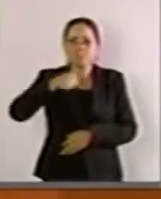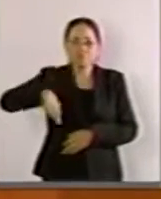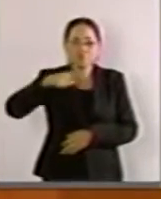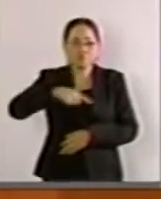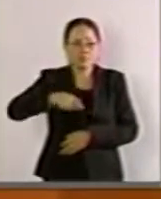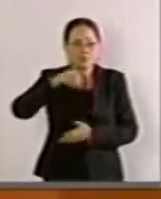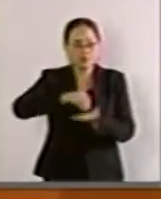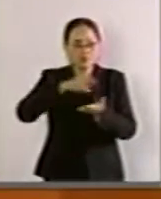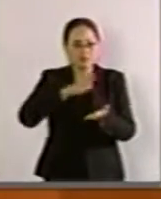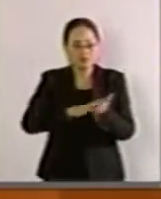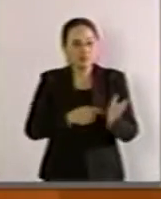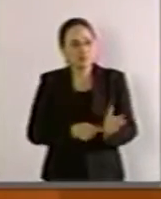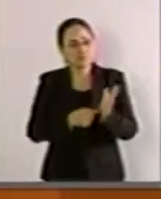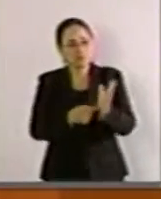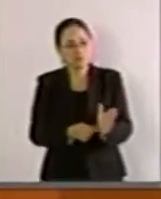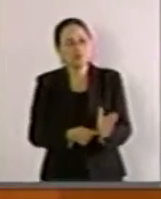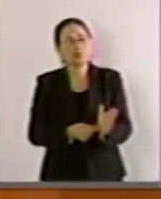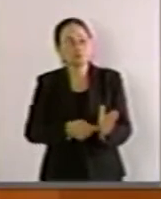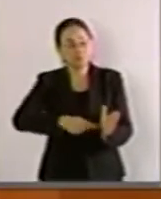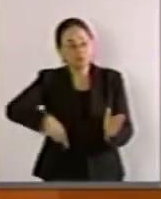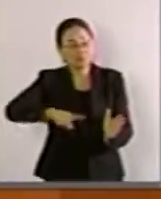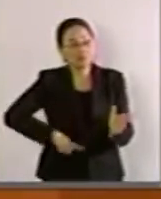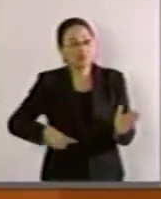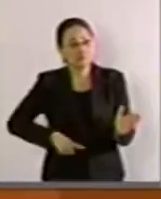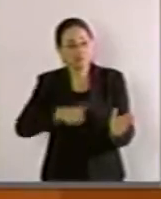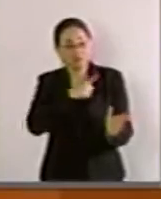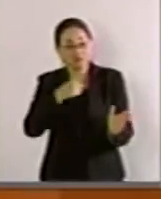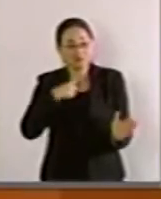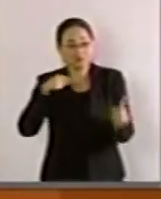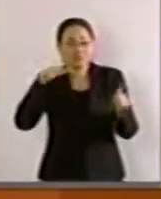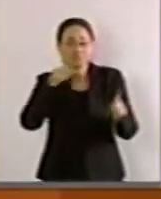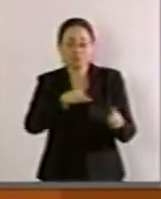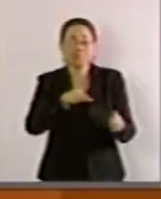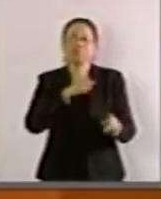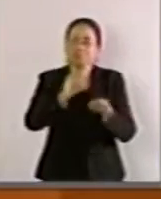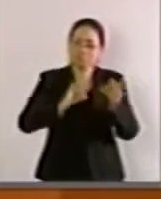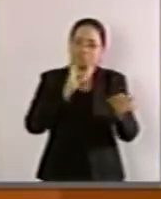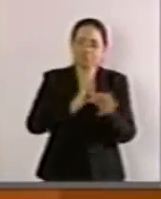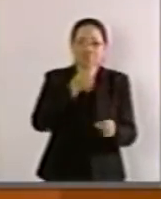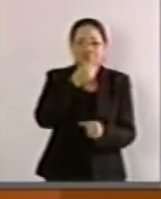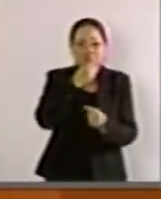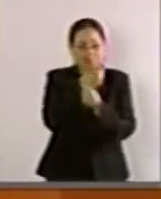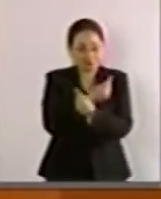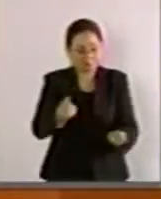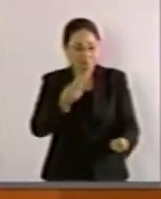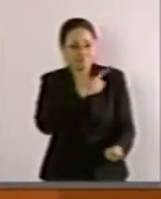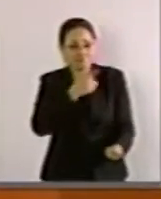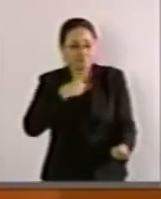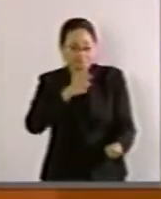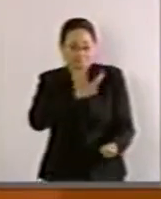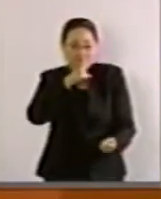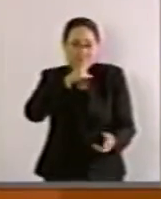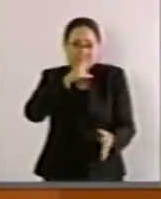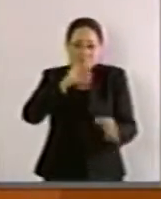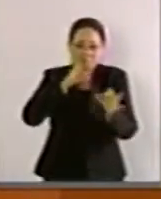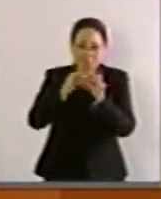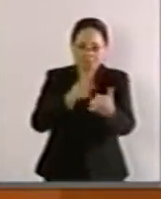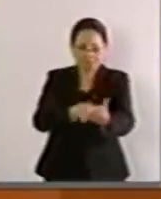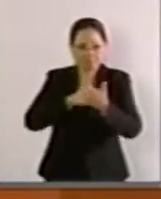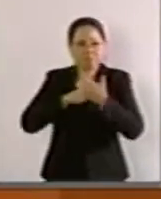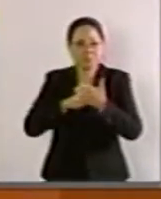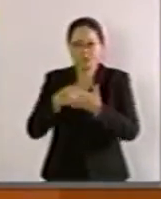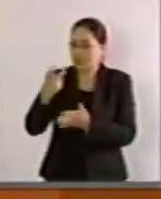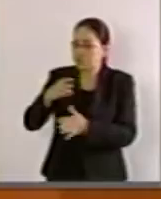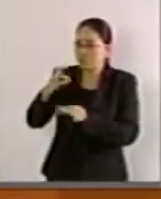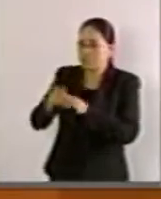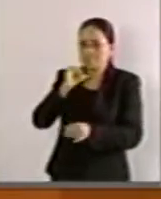establecido que el Estado debe garantizar que el público infantil consuma contenidos de calidad, cosa que desde luego no se